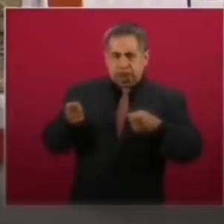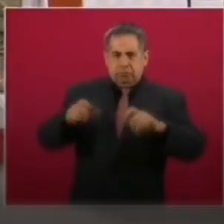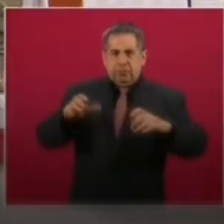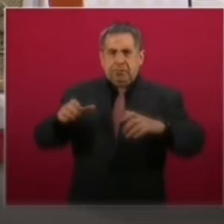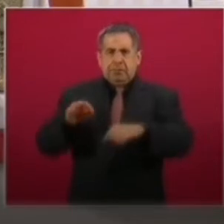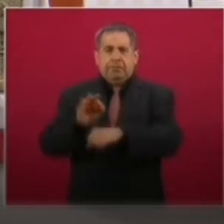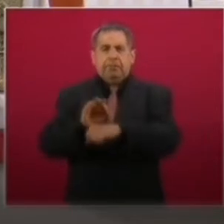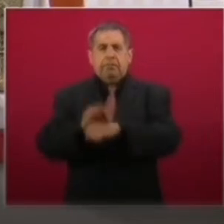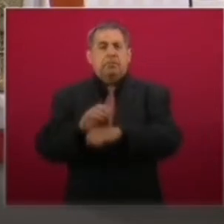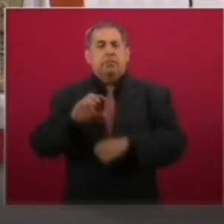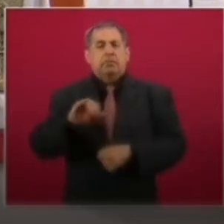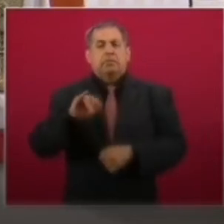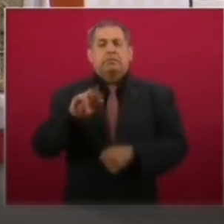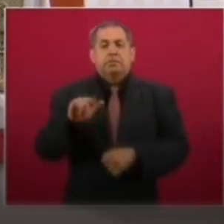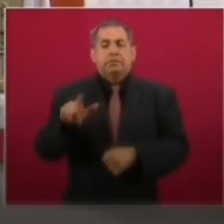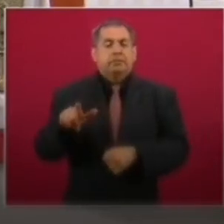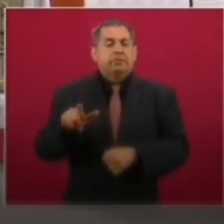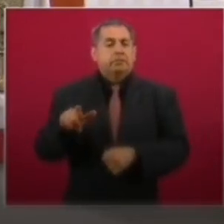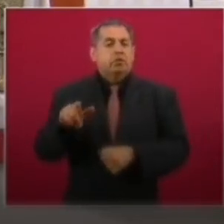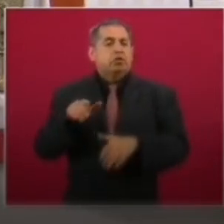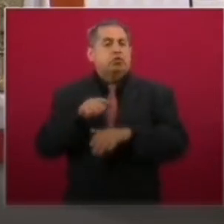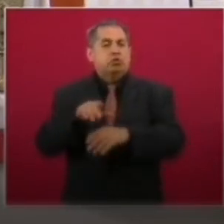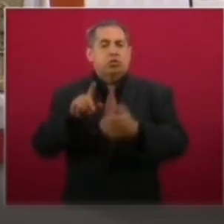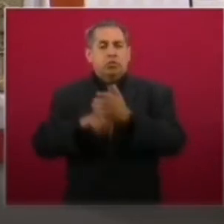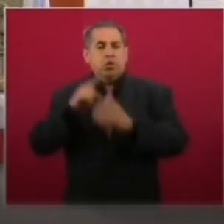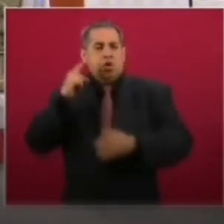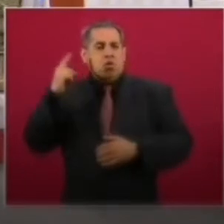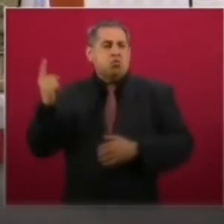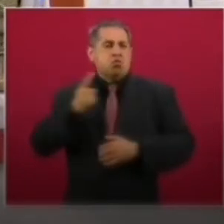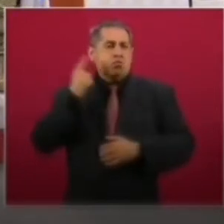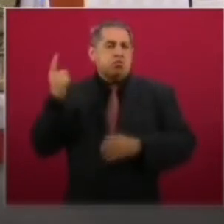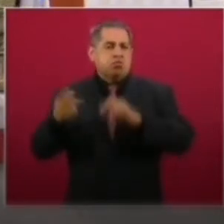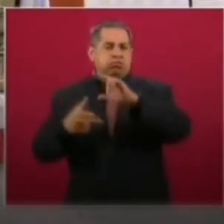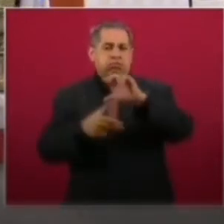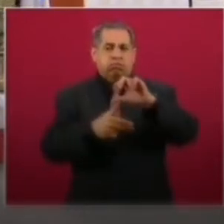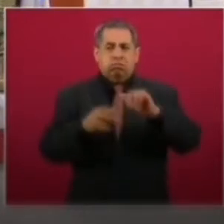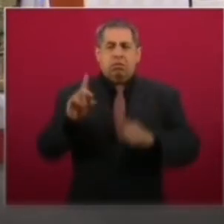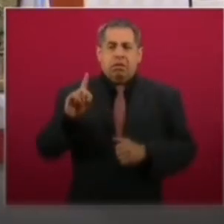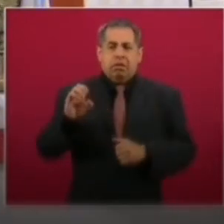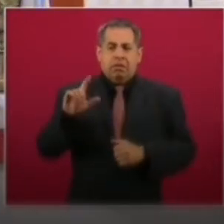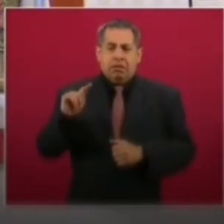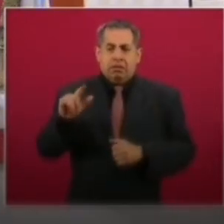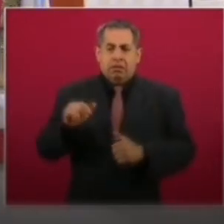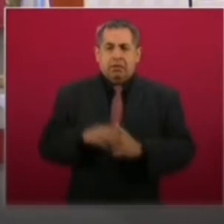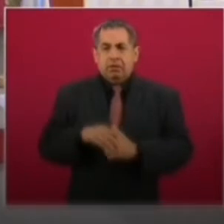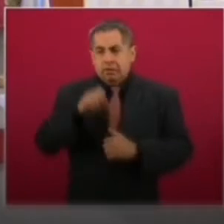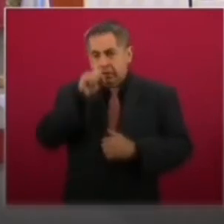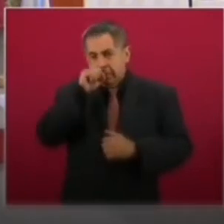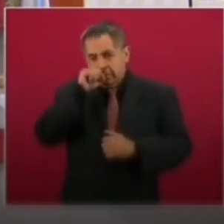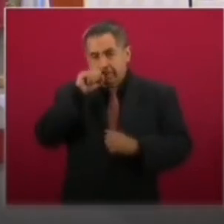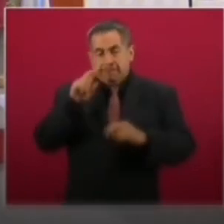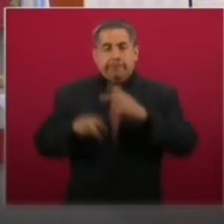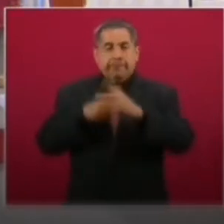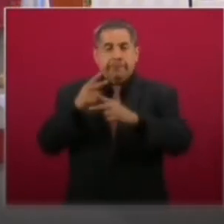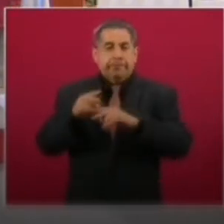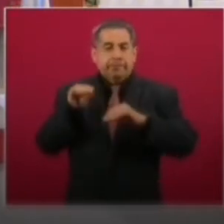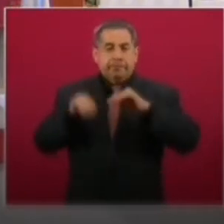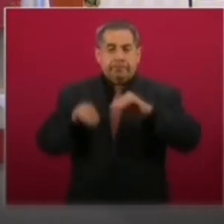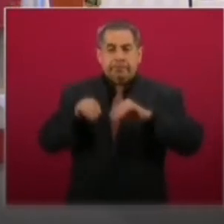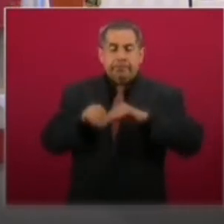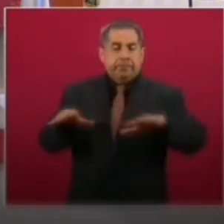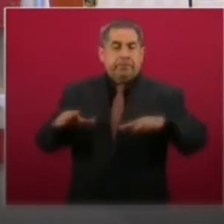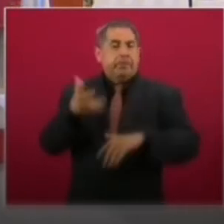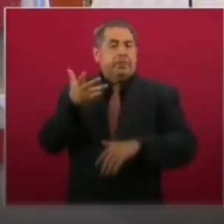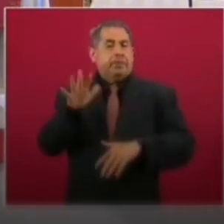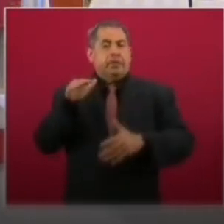...protección civil del huracán Delta. De igual manera se encuentran ahí un despliegue de